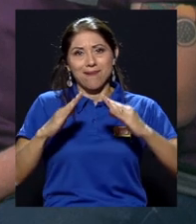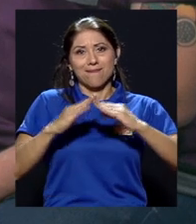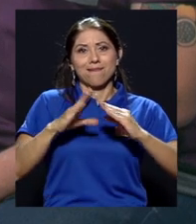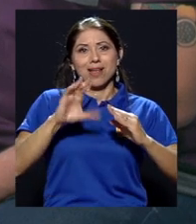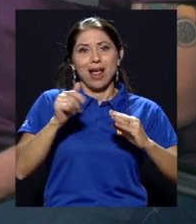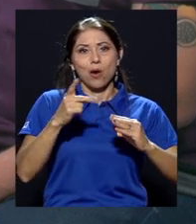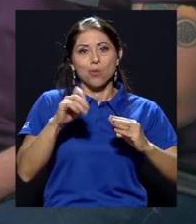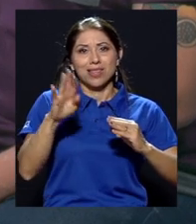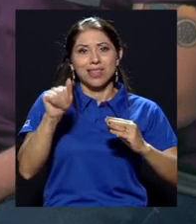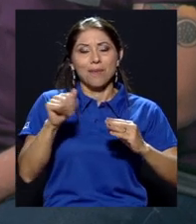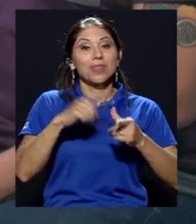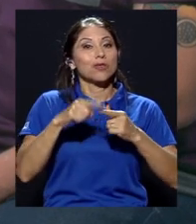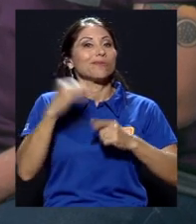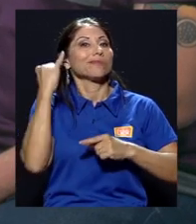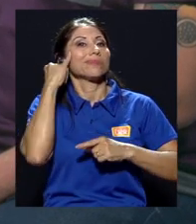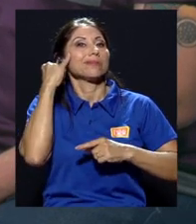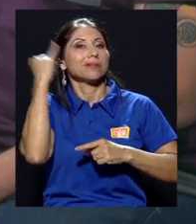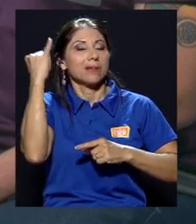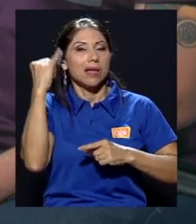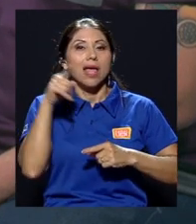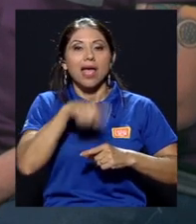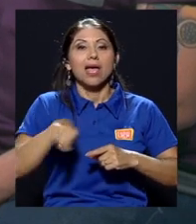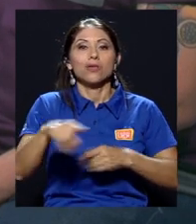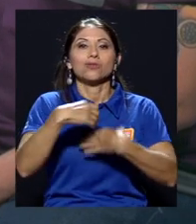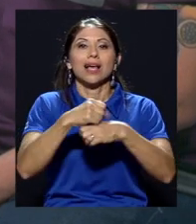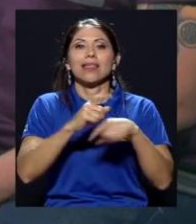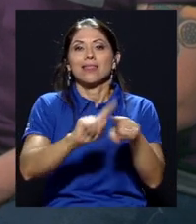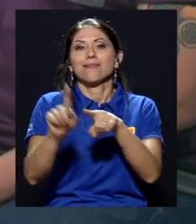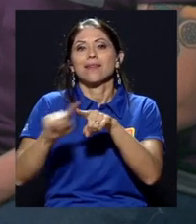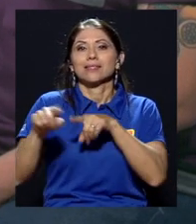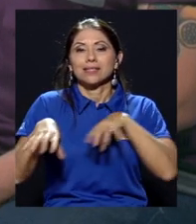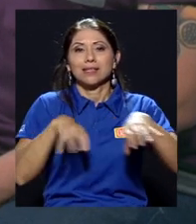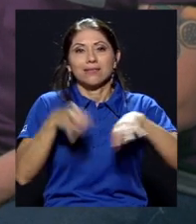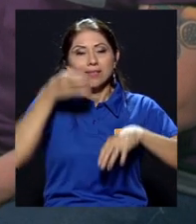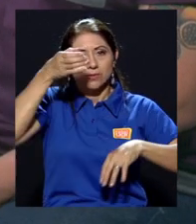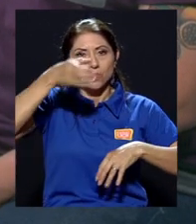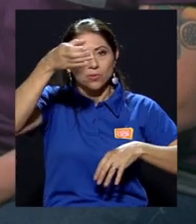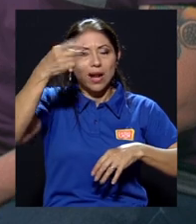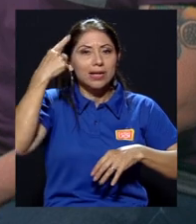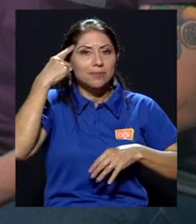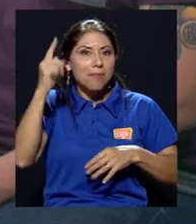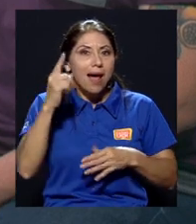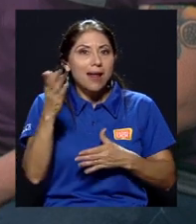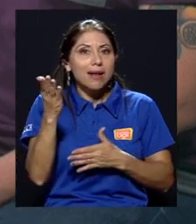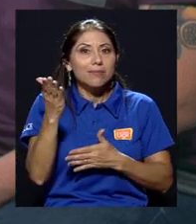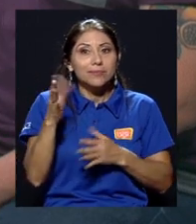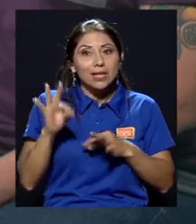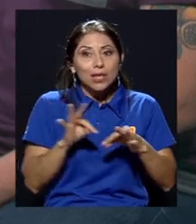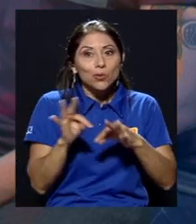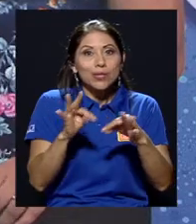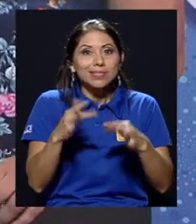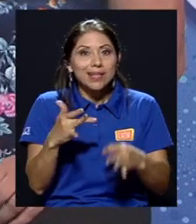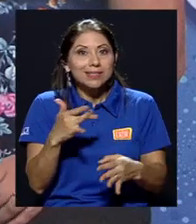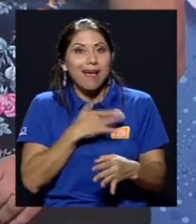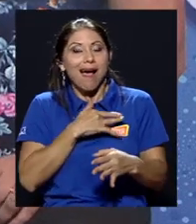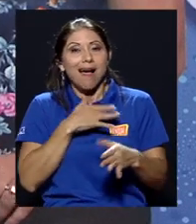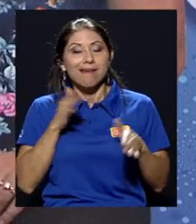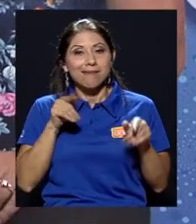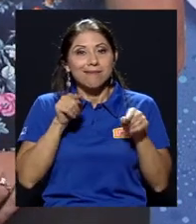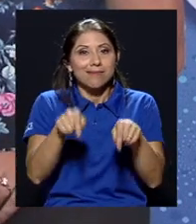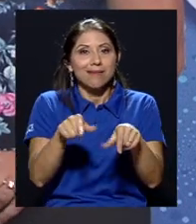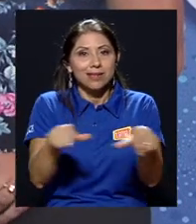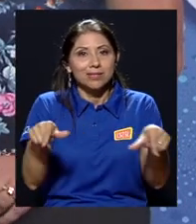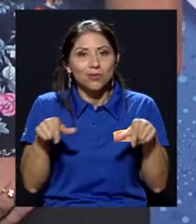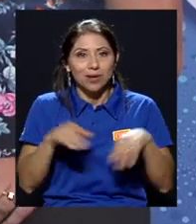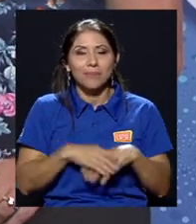para que ellos creen diversas actividades culturales con el fin de que genere algún atractivo turístico en la zona. Y debido a